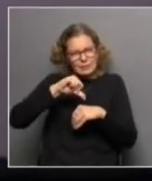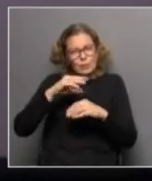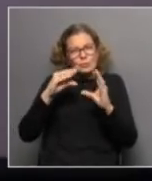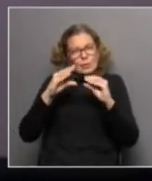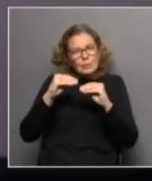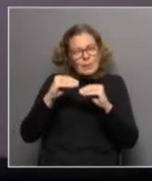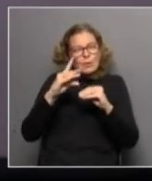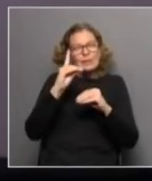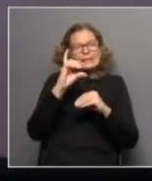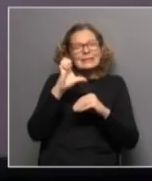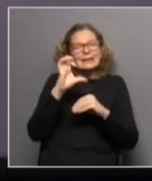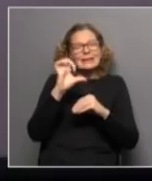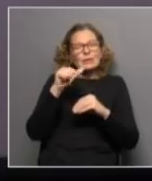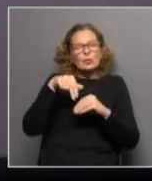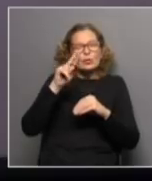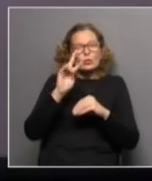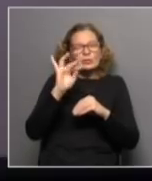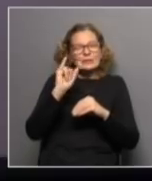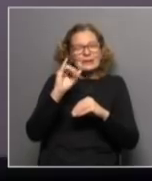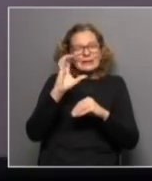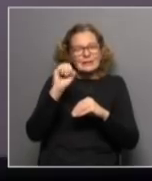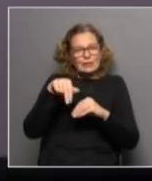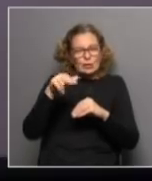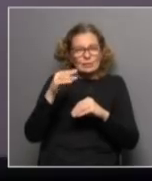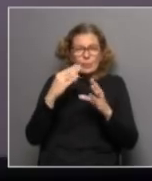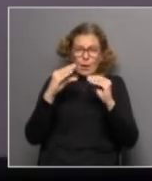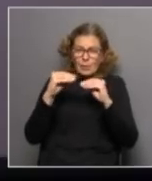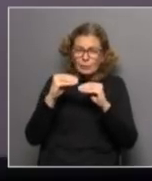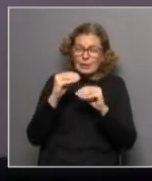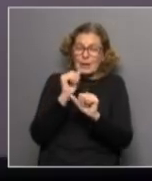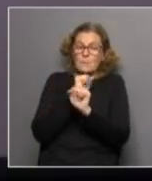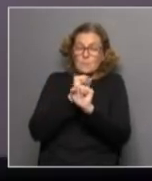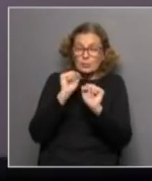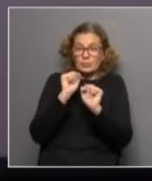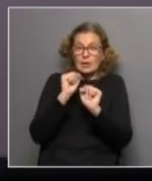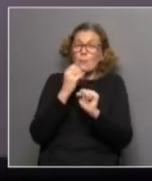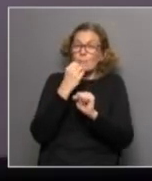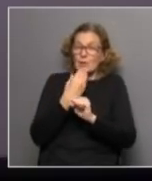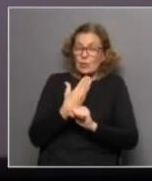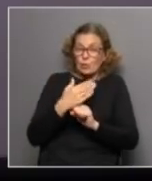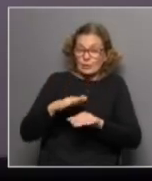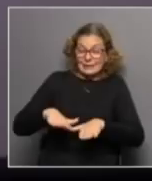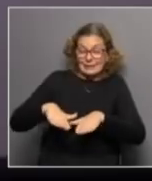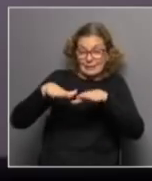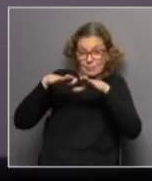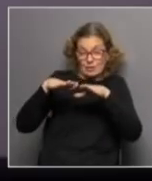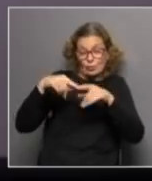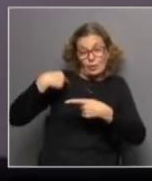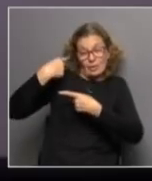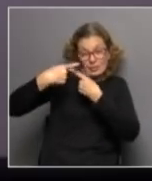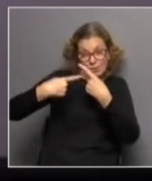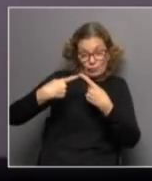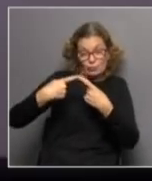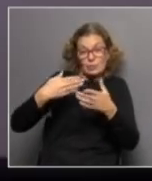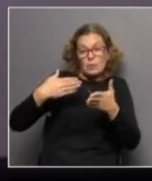de desnutrición estamos hablando de que estamos coartando la posibilidad de un mejor crecimiento de un mejor desarrollo